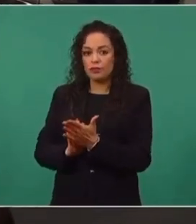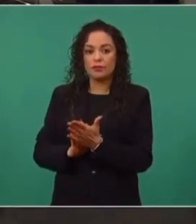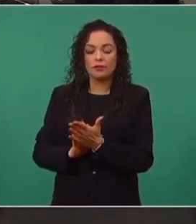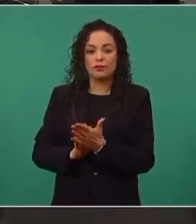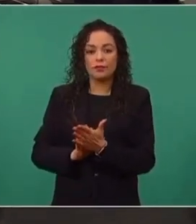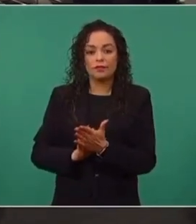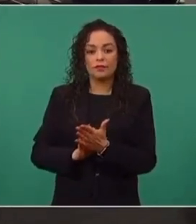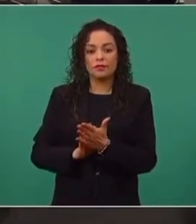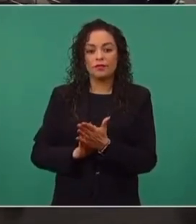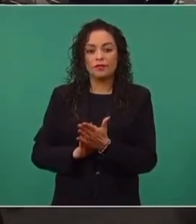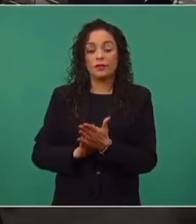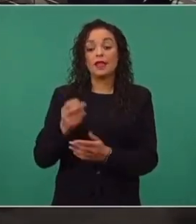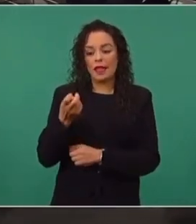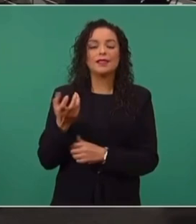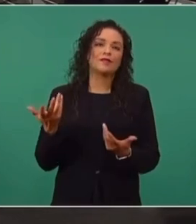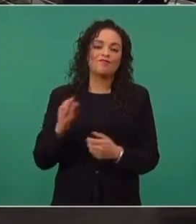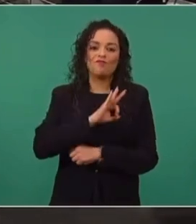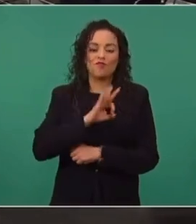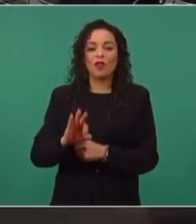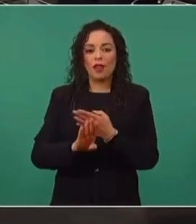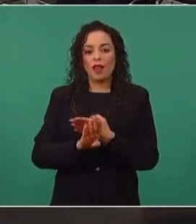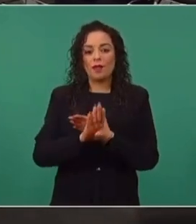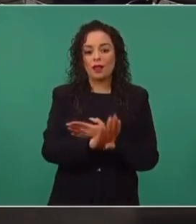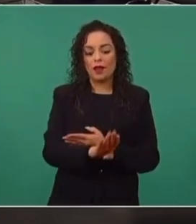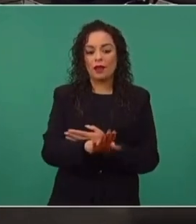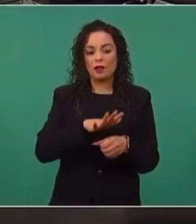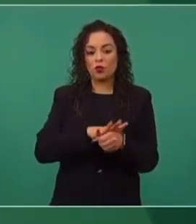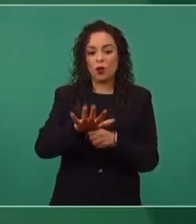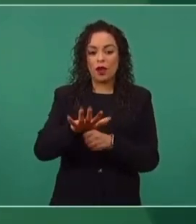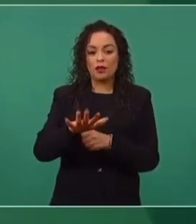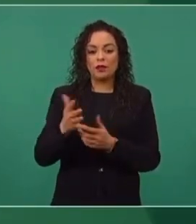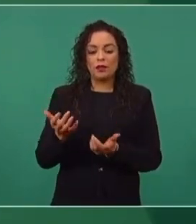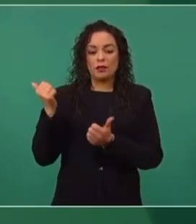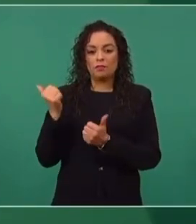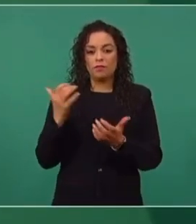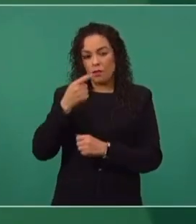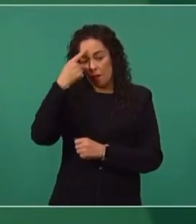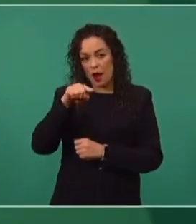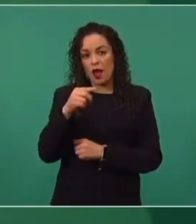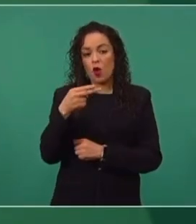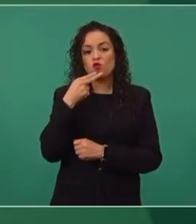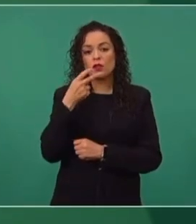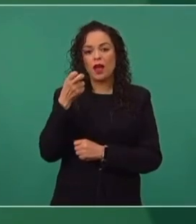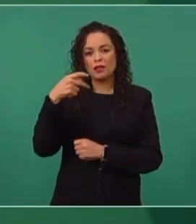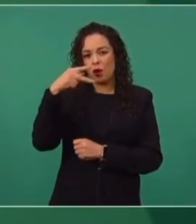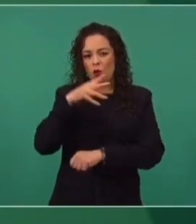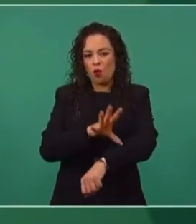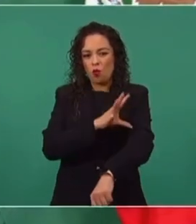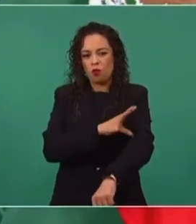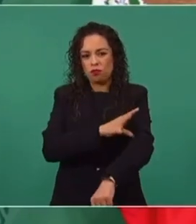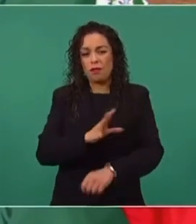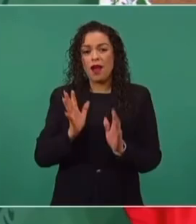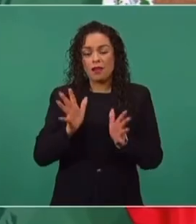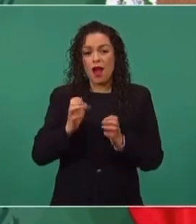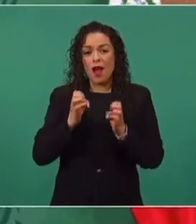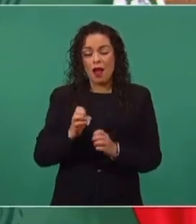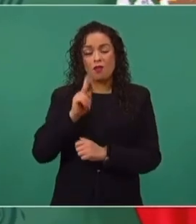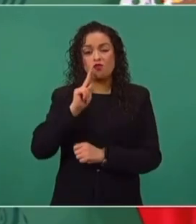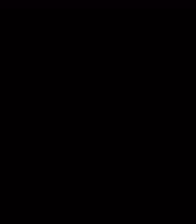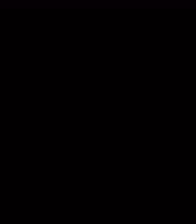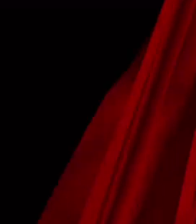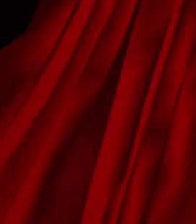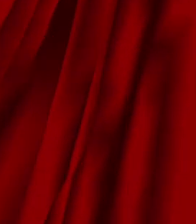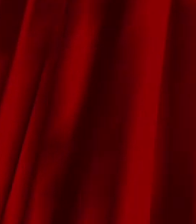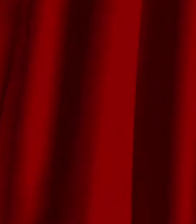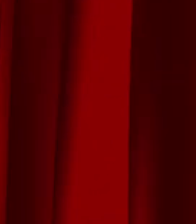evite que se introduzcan este tipo de cigarros electrónicos, está demostrado que son malos.